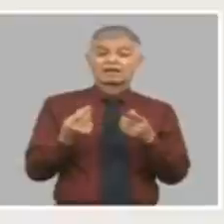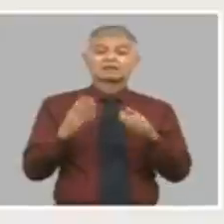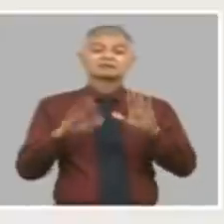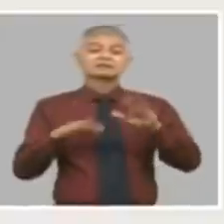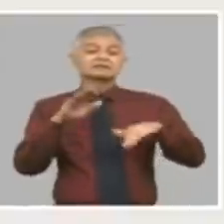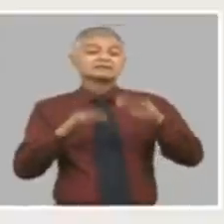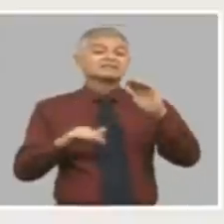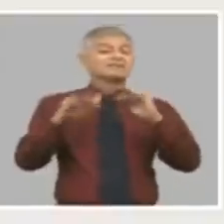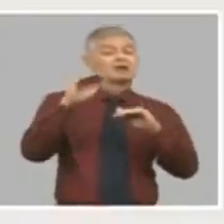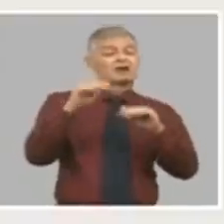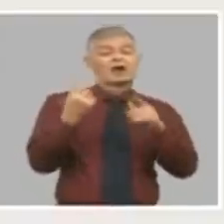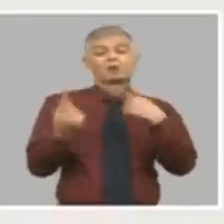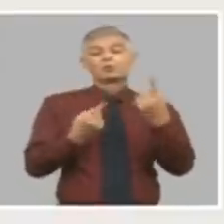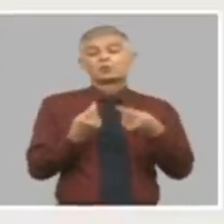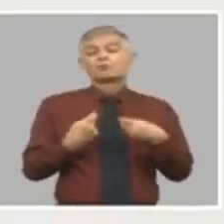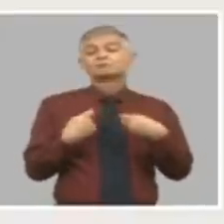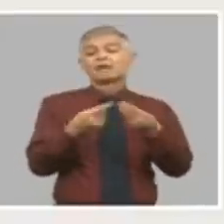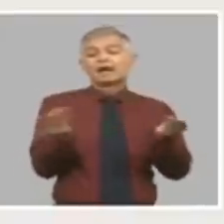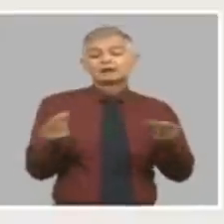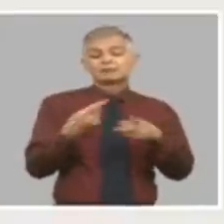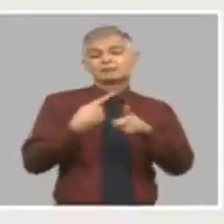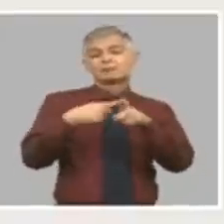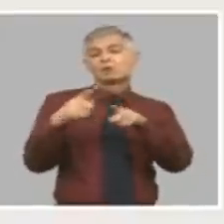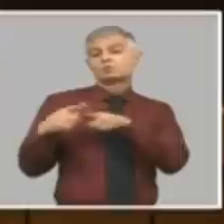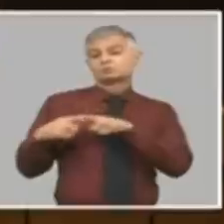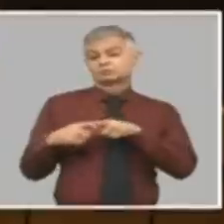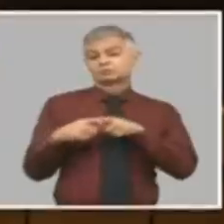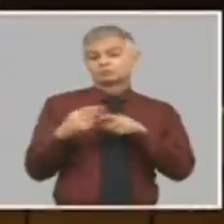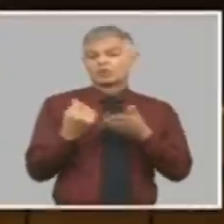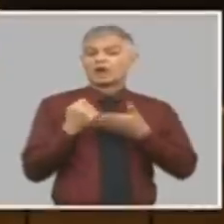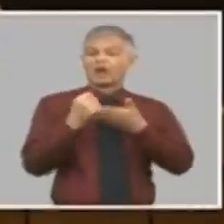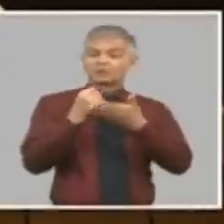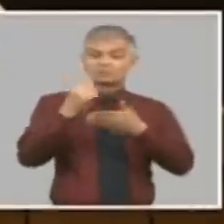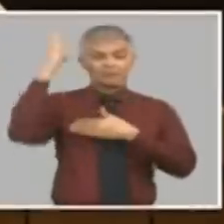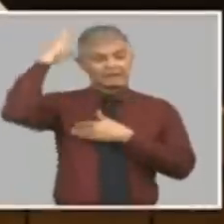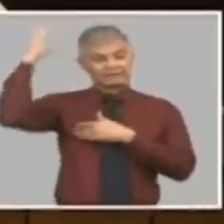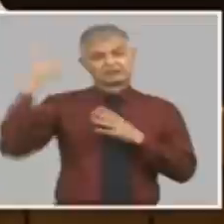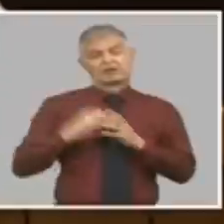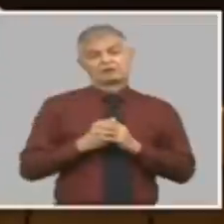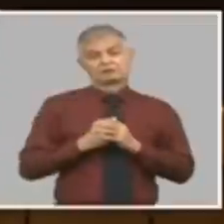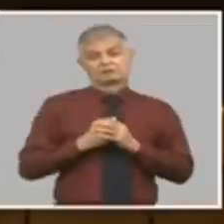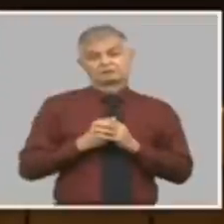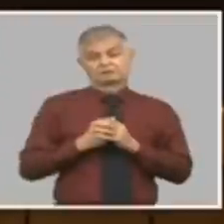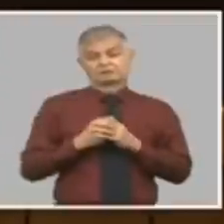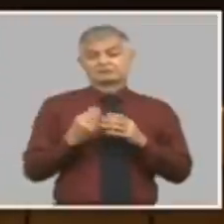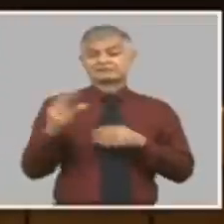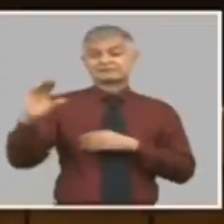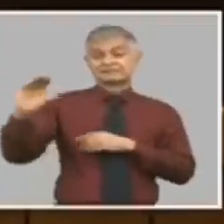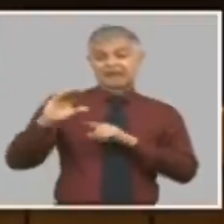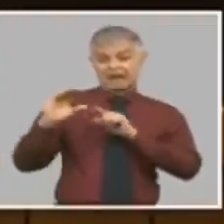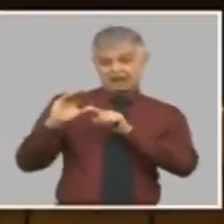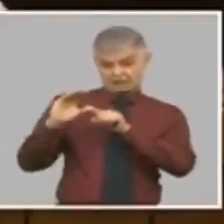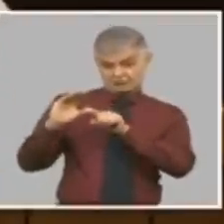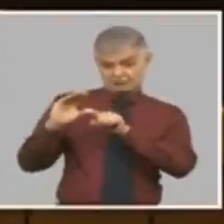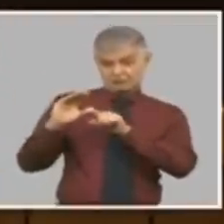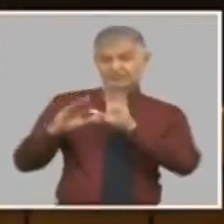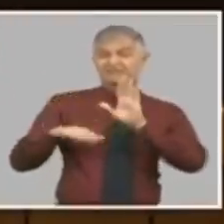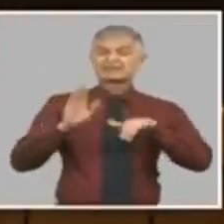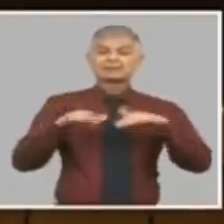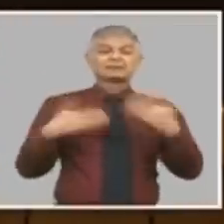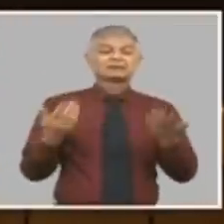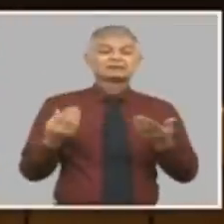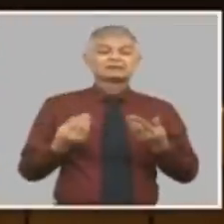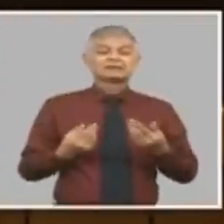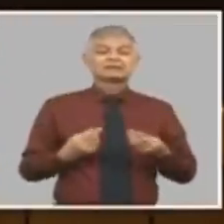Y eso hay que cambiarlo. El salario dependerá del aporte por el trabajo. Y lo que tenemos que